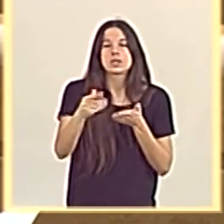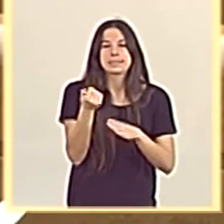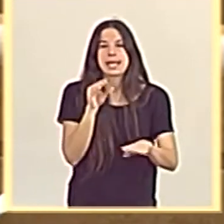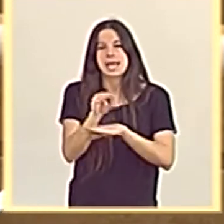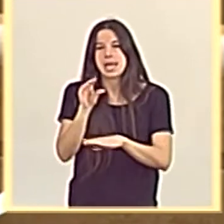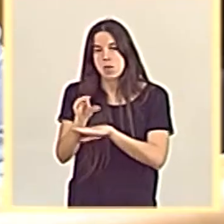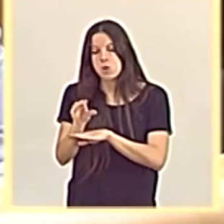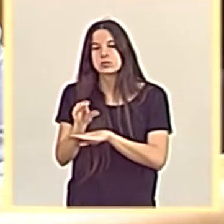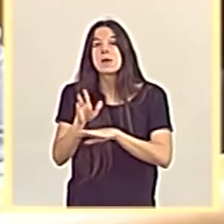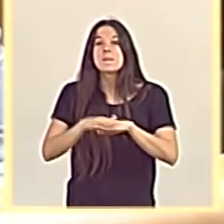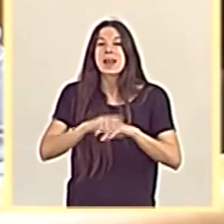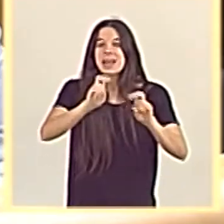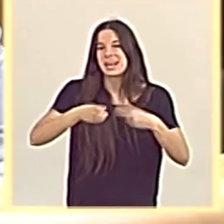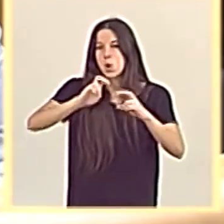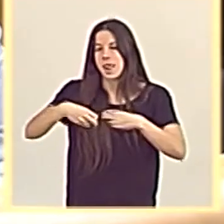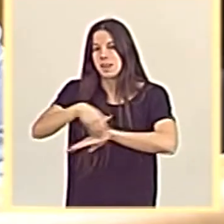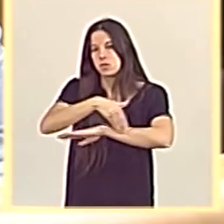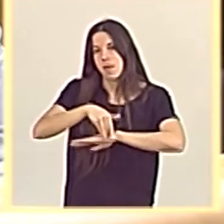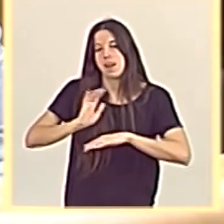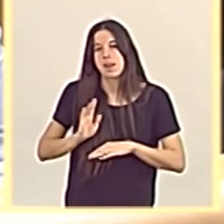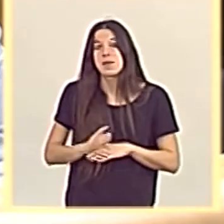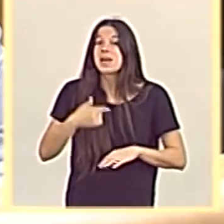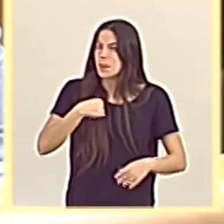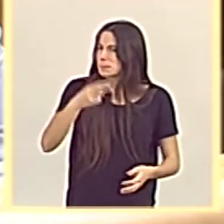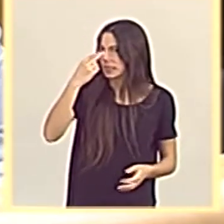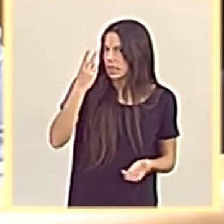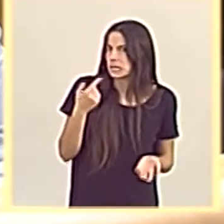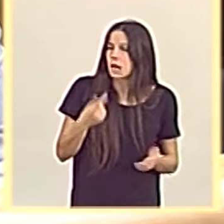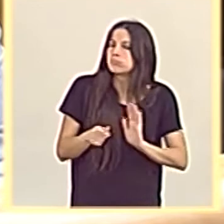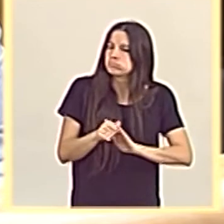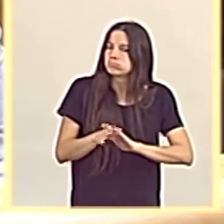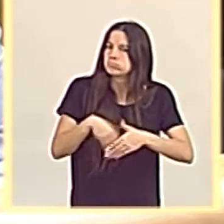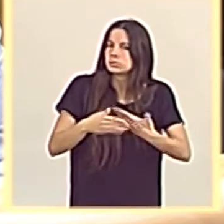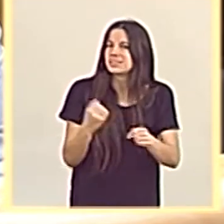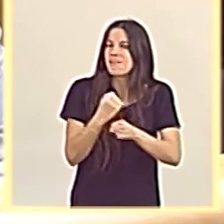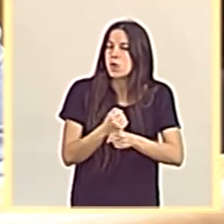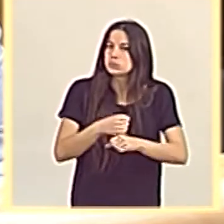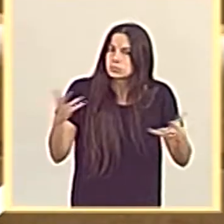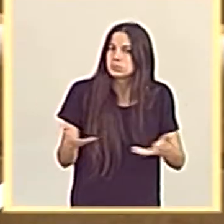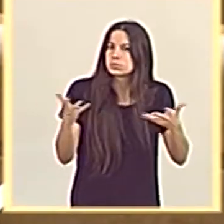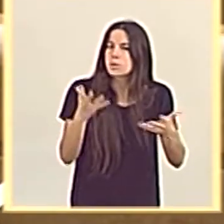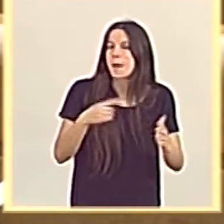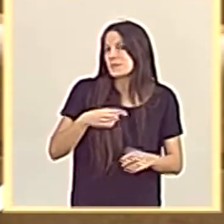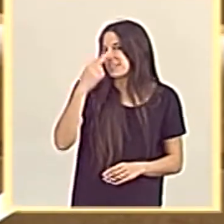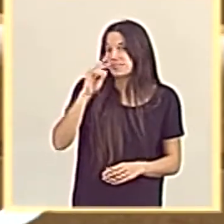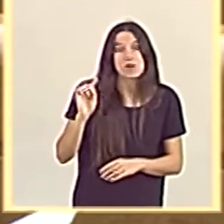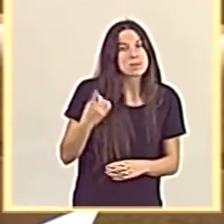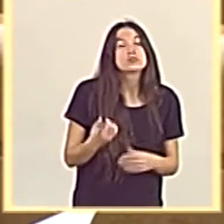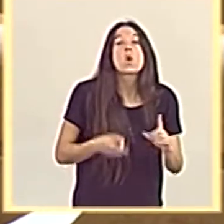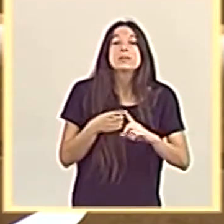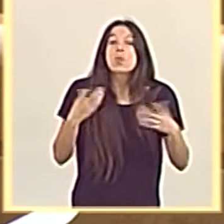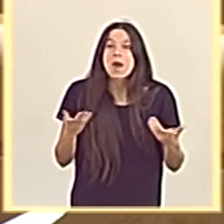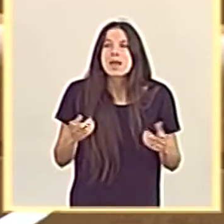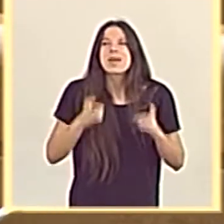recuperación del litoral. Me interesa mucho agilizar los trabajos que queden pendientes para terminarlo sin poder